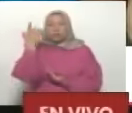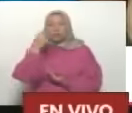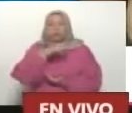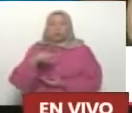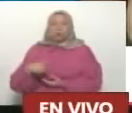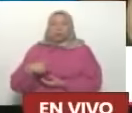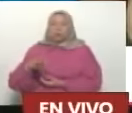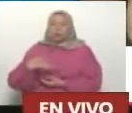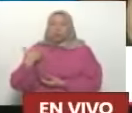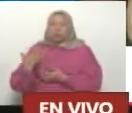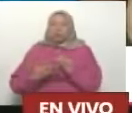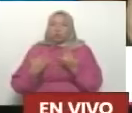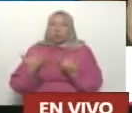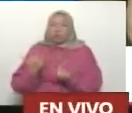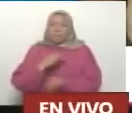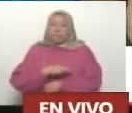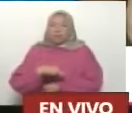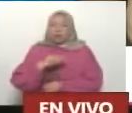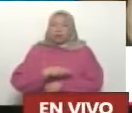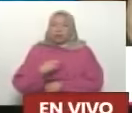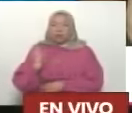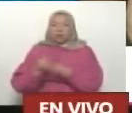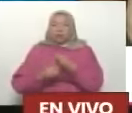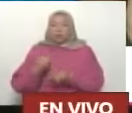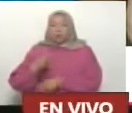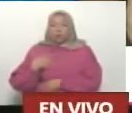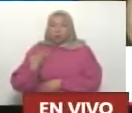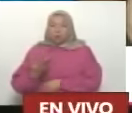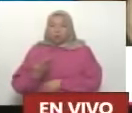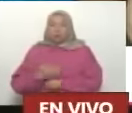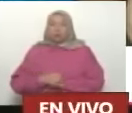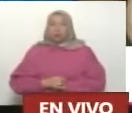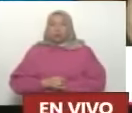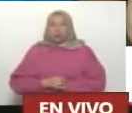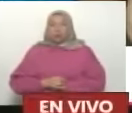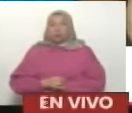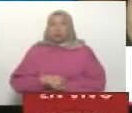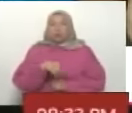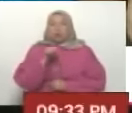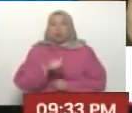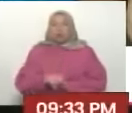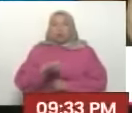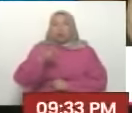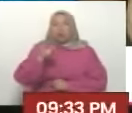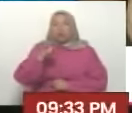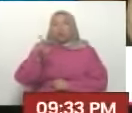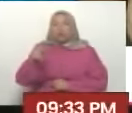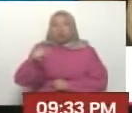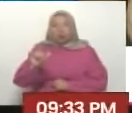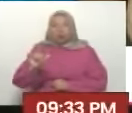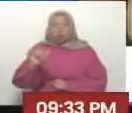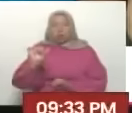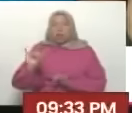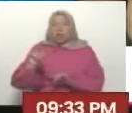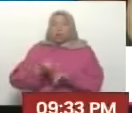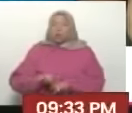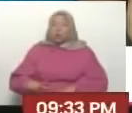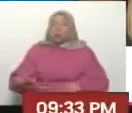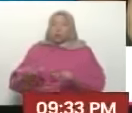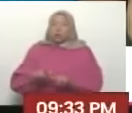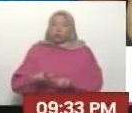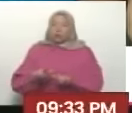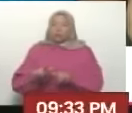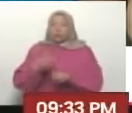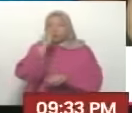que nosotros podamos desde la gran misión hacerlos posibles. Esto que tenemos hoy en la fuga es la muestra no solamente del